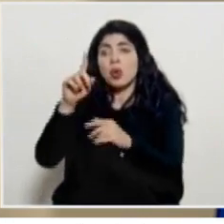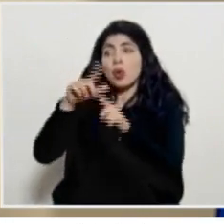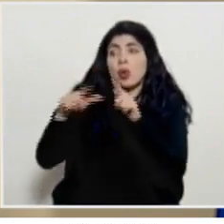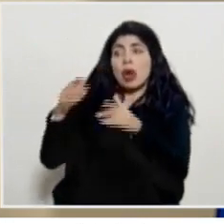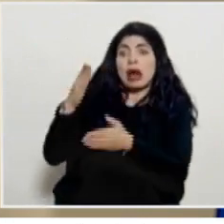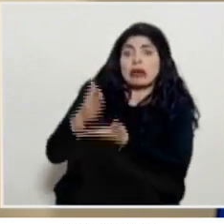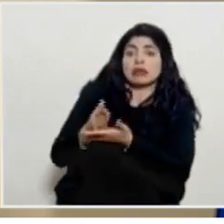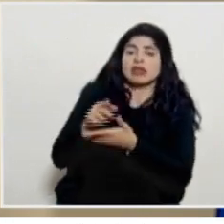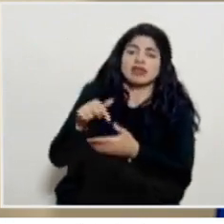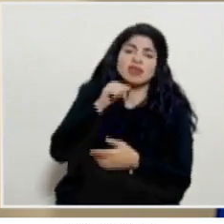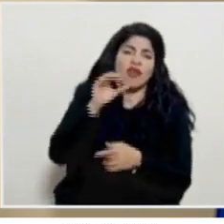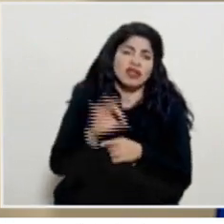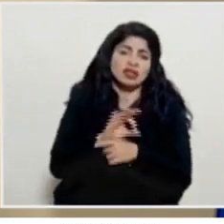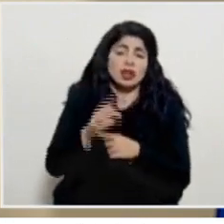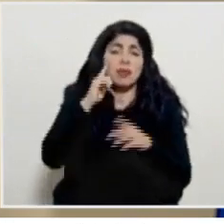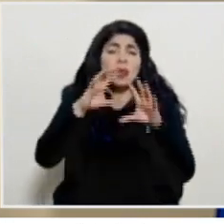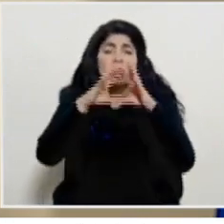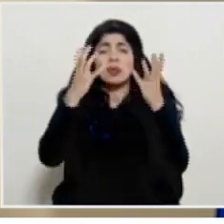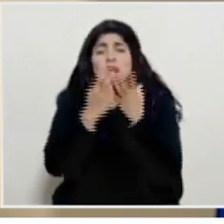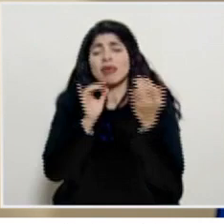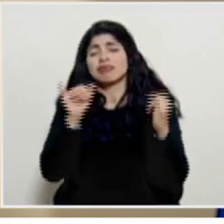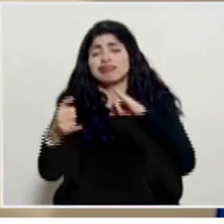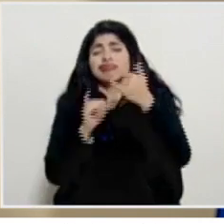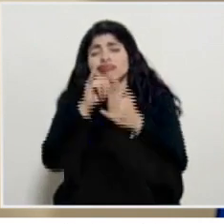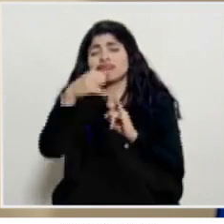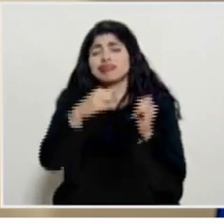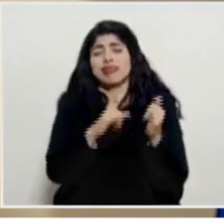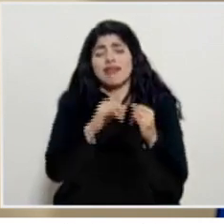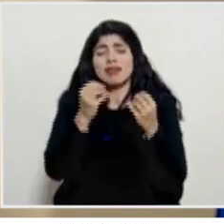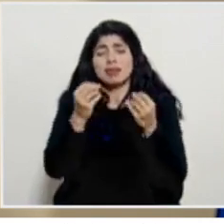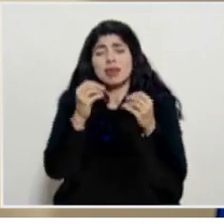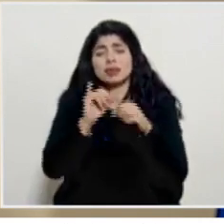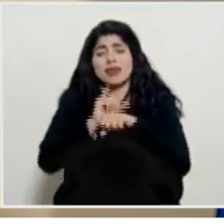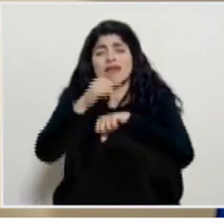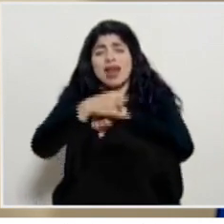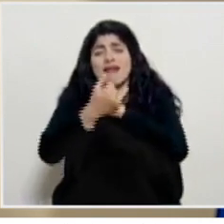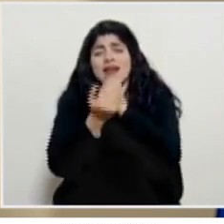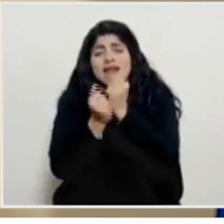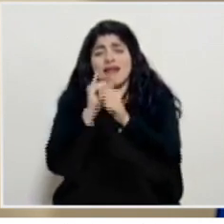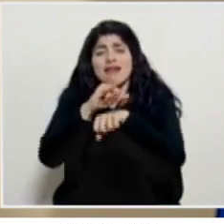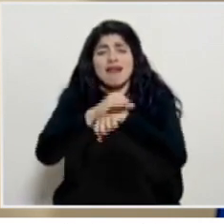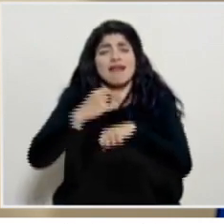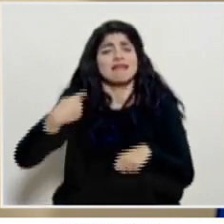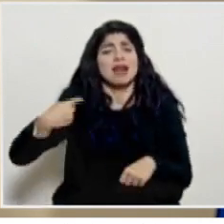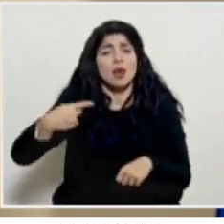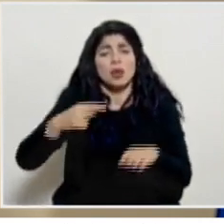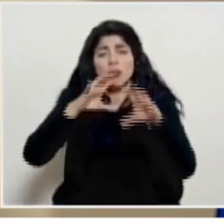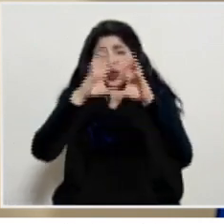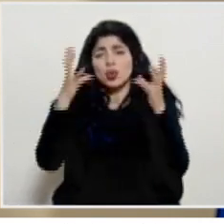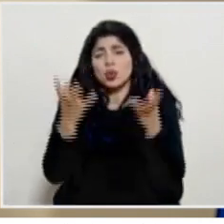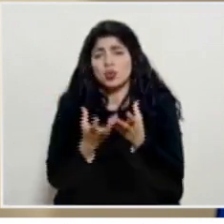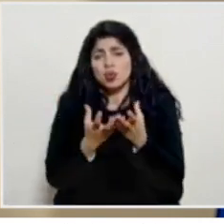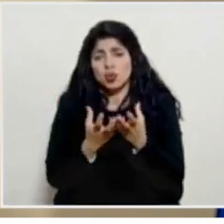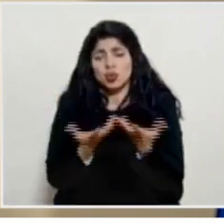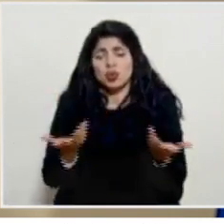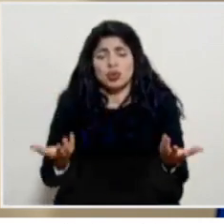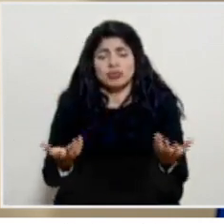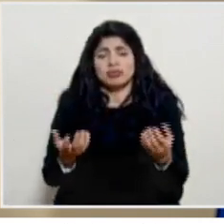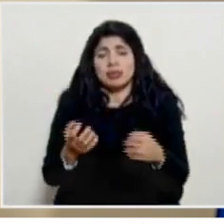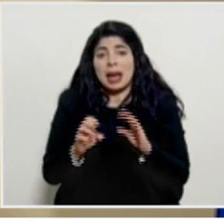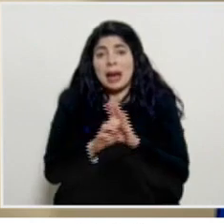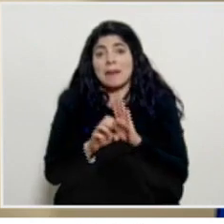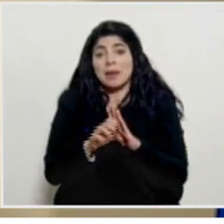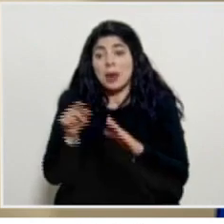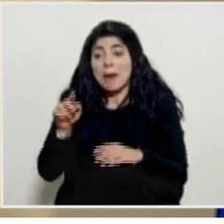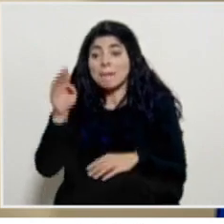no funcionan porque la globalización los viajes son en este momento muy frecuentes por todo el mundo y perfectamente por